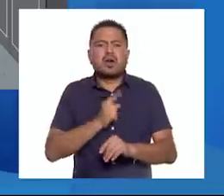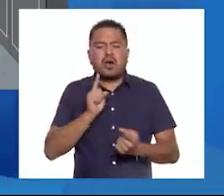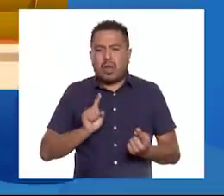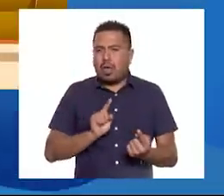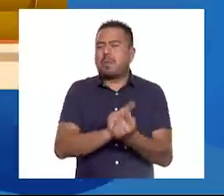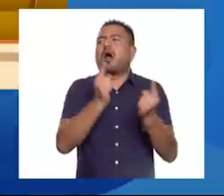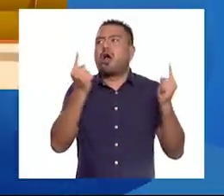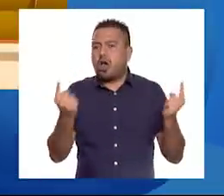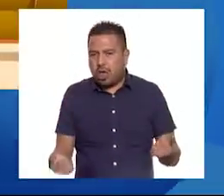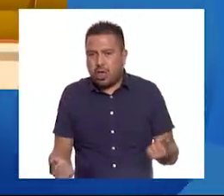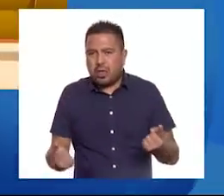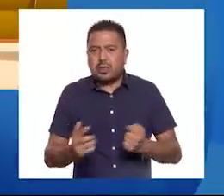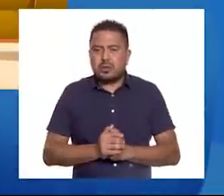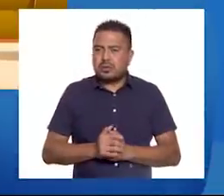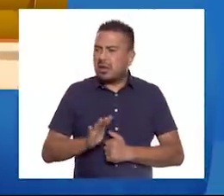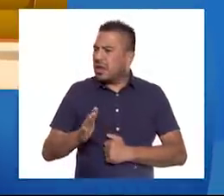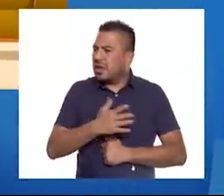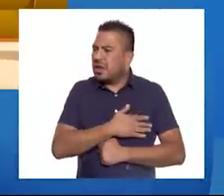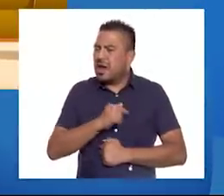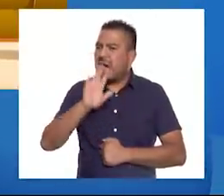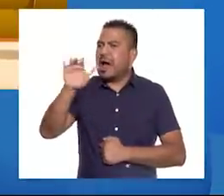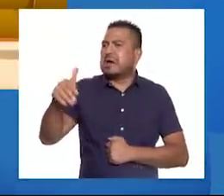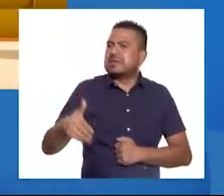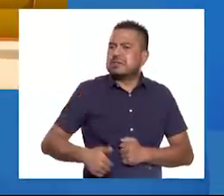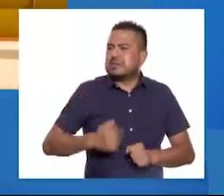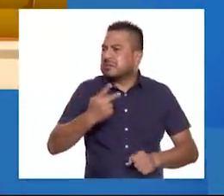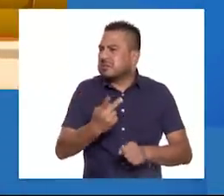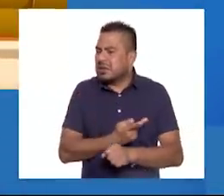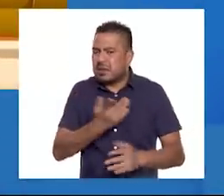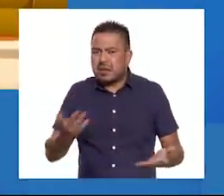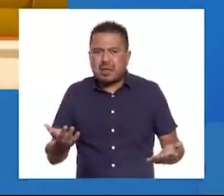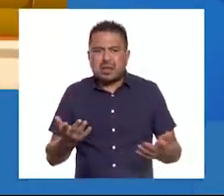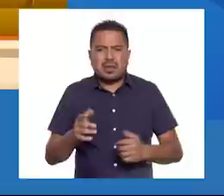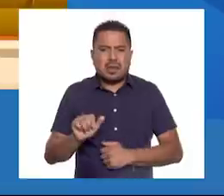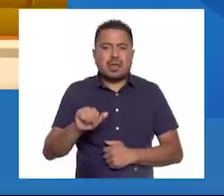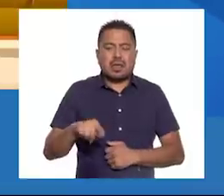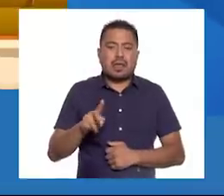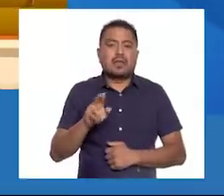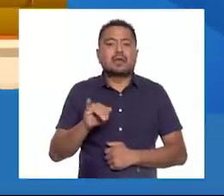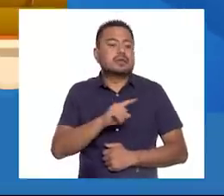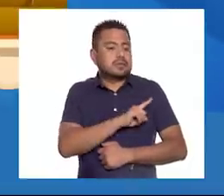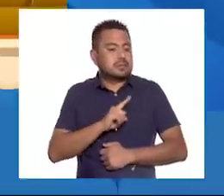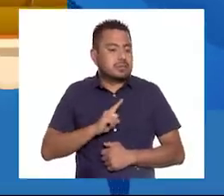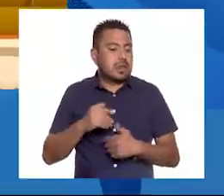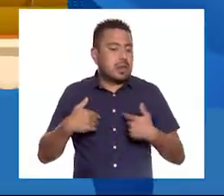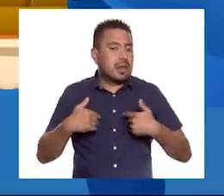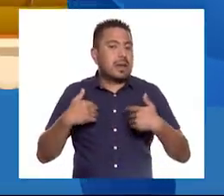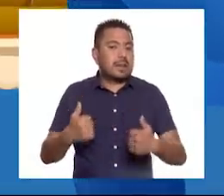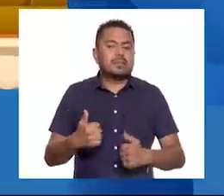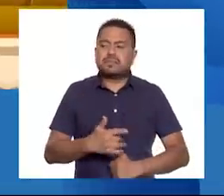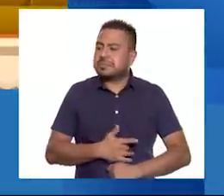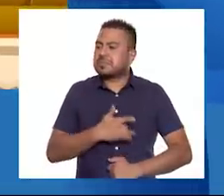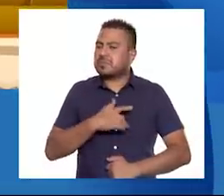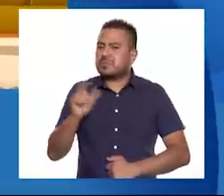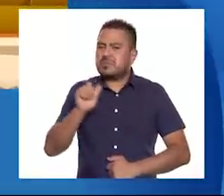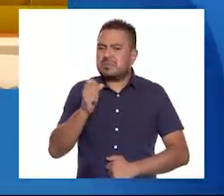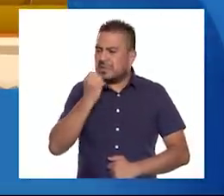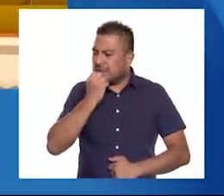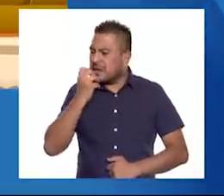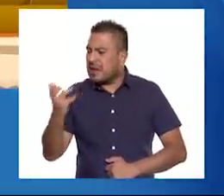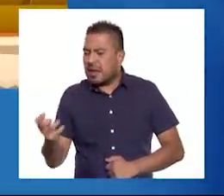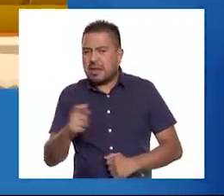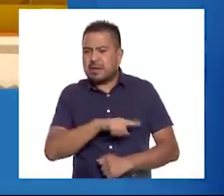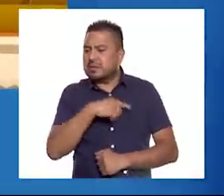ella. Ay, hija, pero fue un accidente. Andrea debió entender. ¿Qué sentiste cuando te gritó?